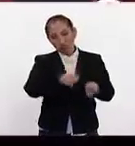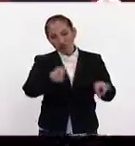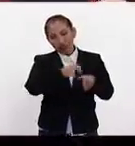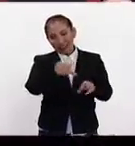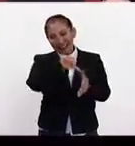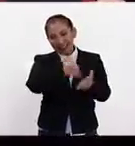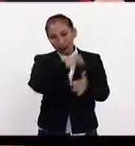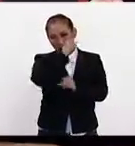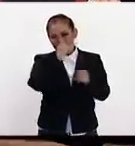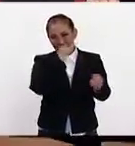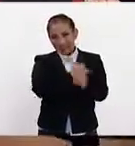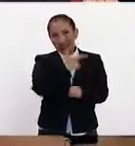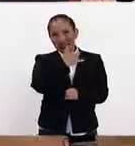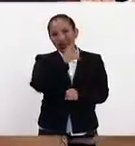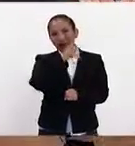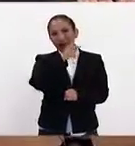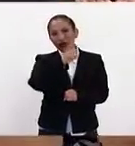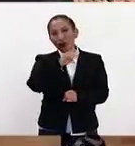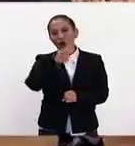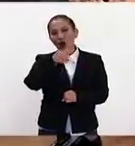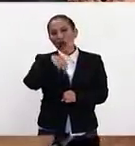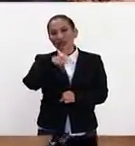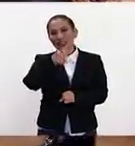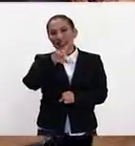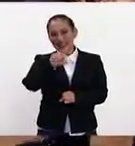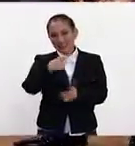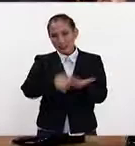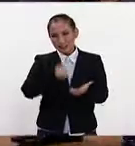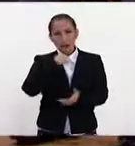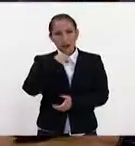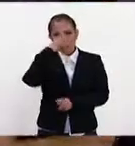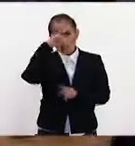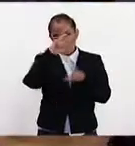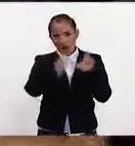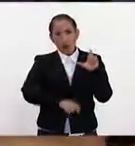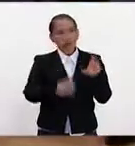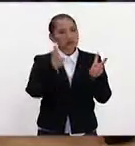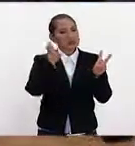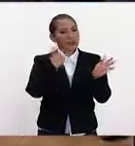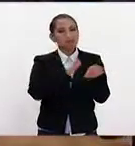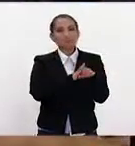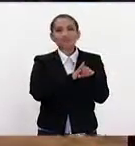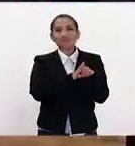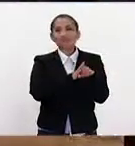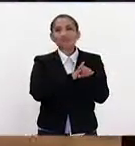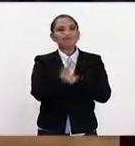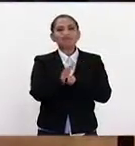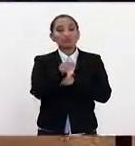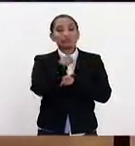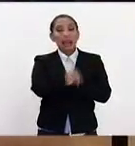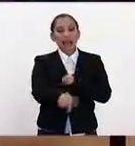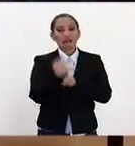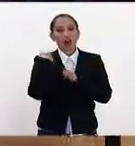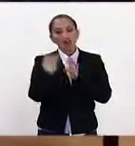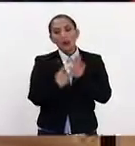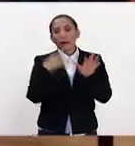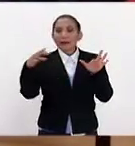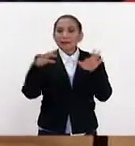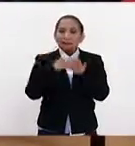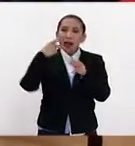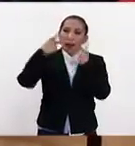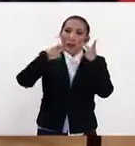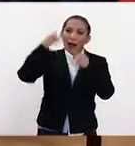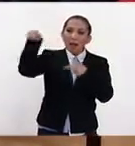Centro de Estudios Internacionales Gilberto Bosque del Senado de la República, con un tema que ha sido retomado por